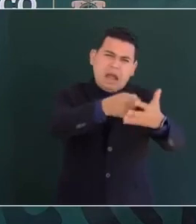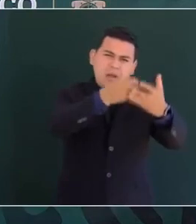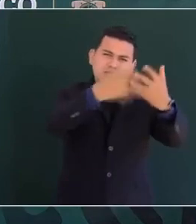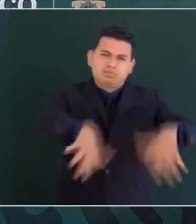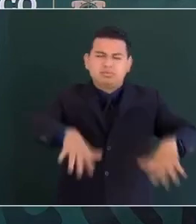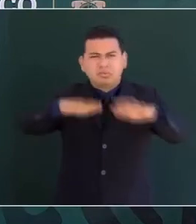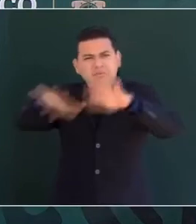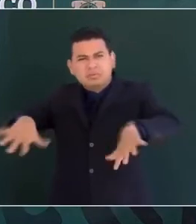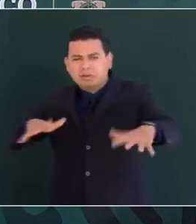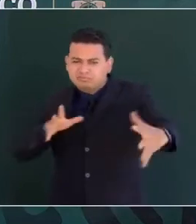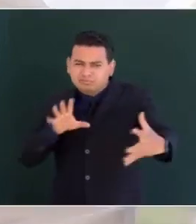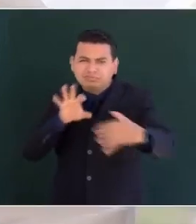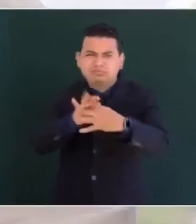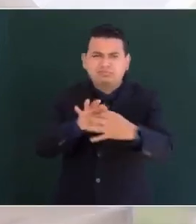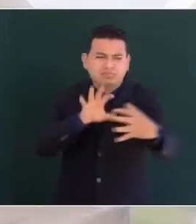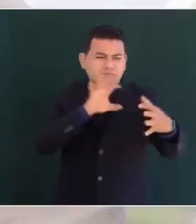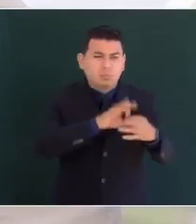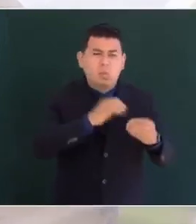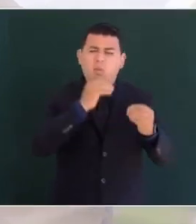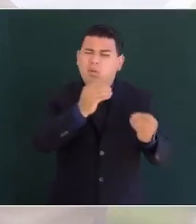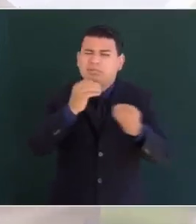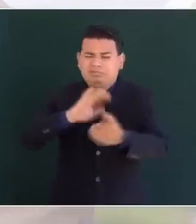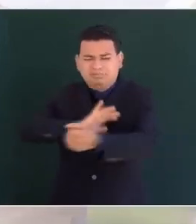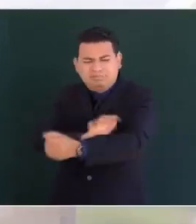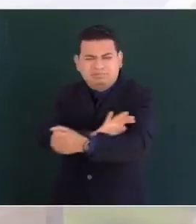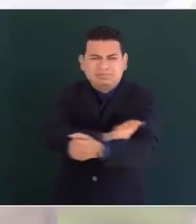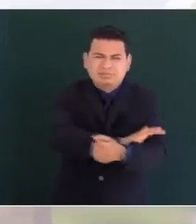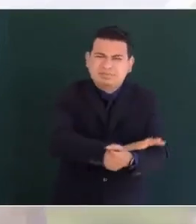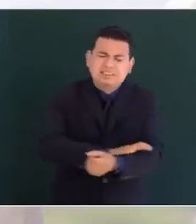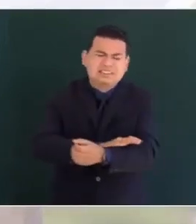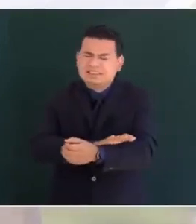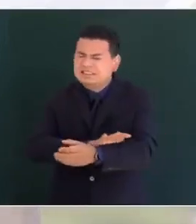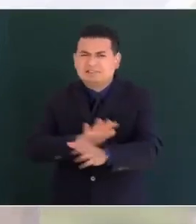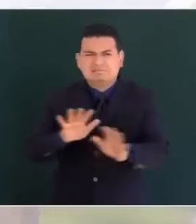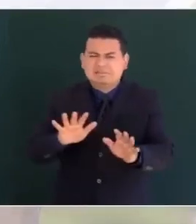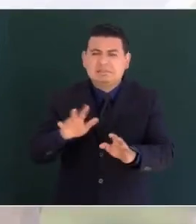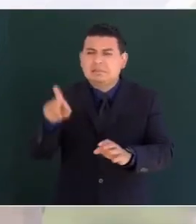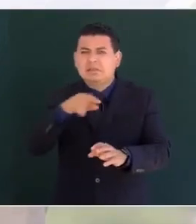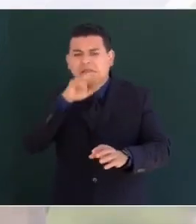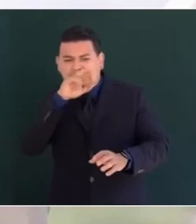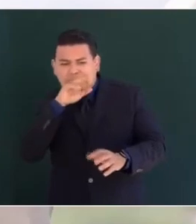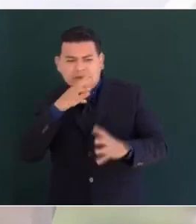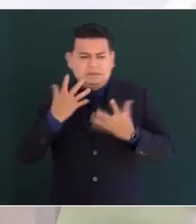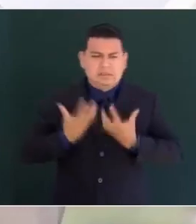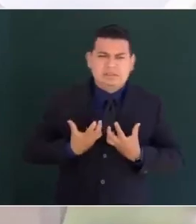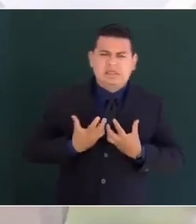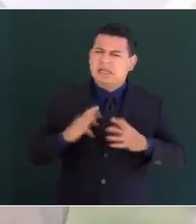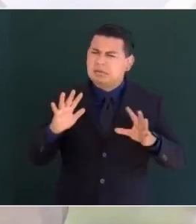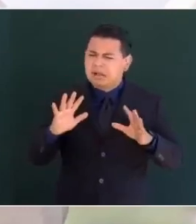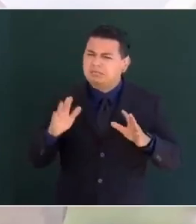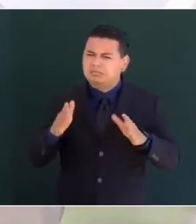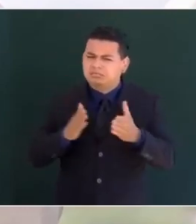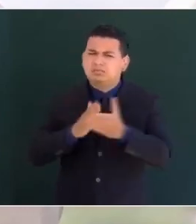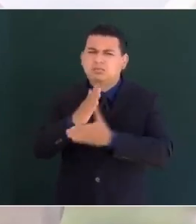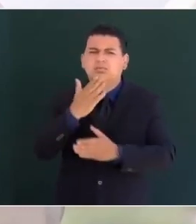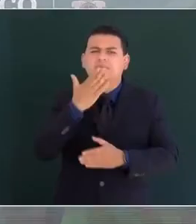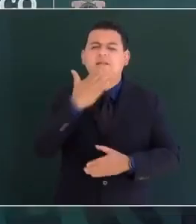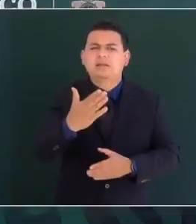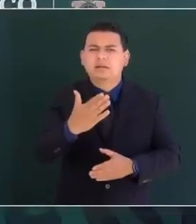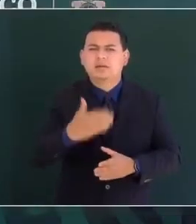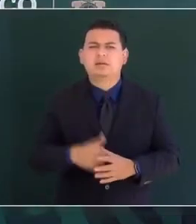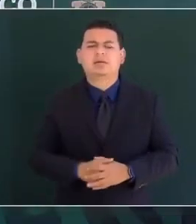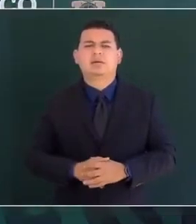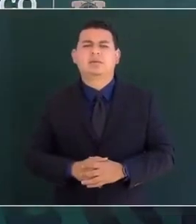discriminación, barreras de temor e ignorancia, que creían, que prevenían